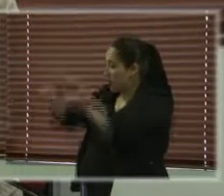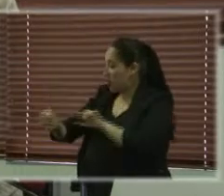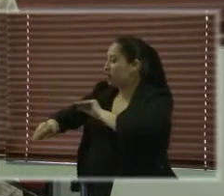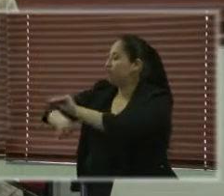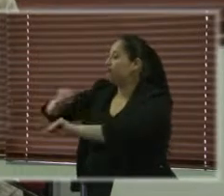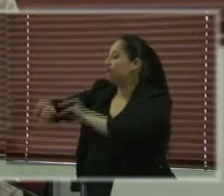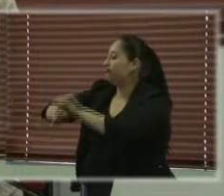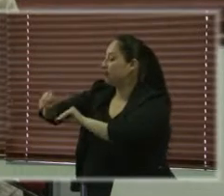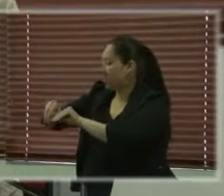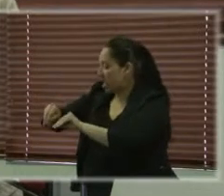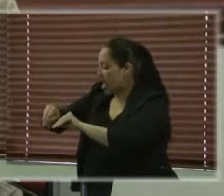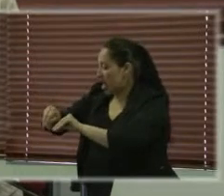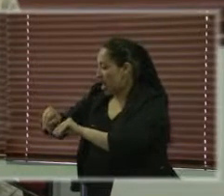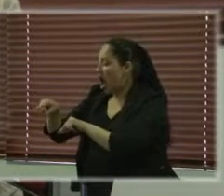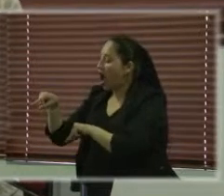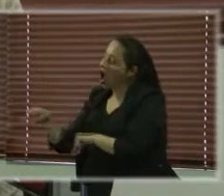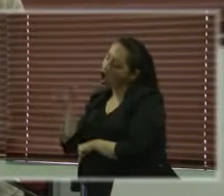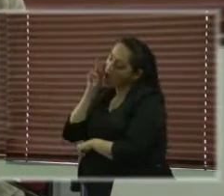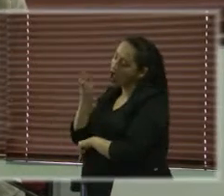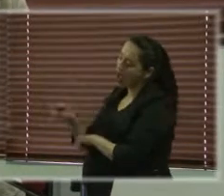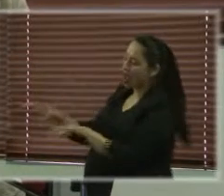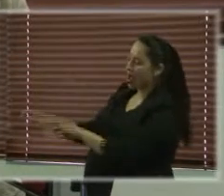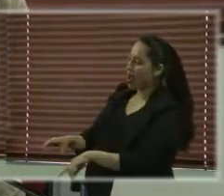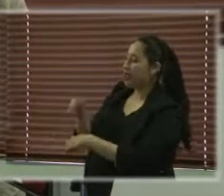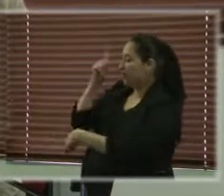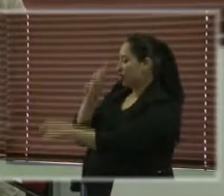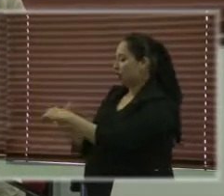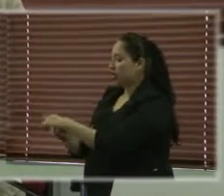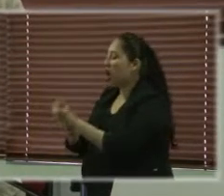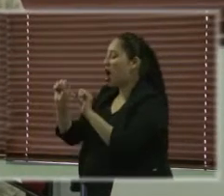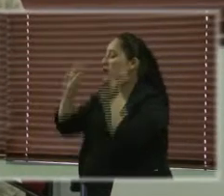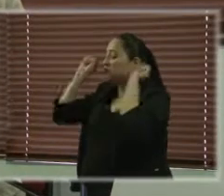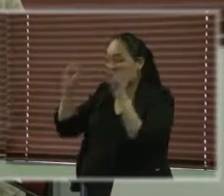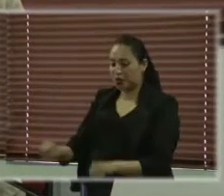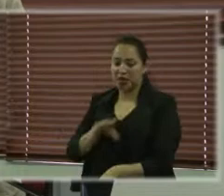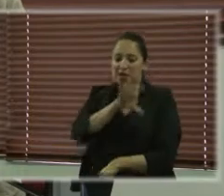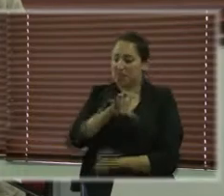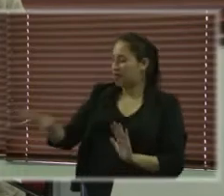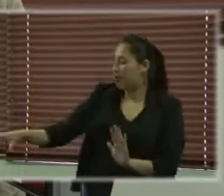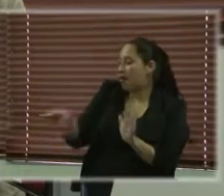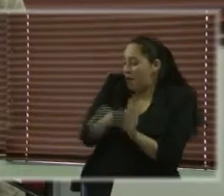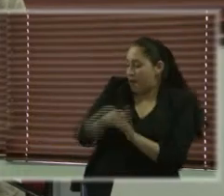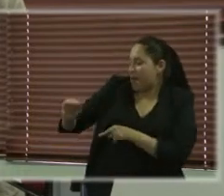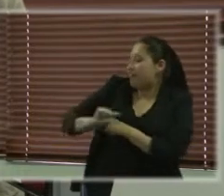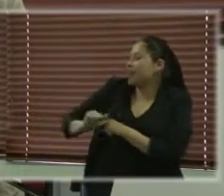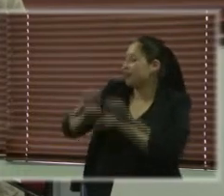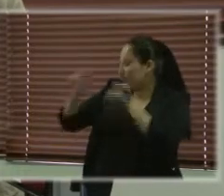como un eslogan bien claro en ese sentido, que es replicable la práctica.